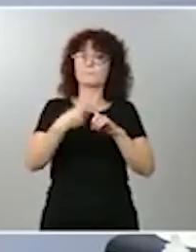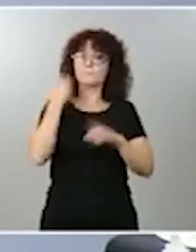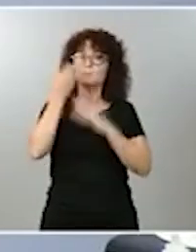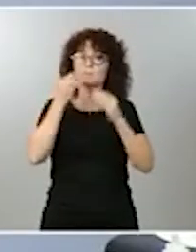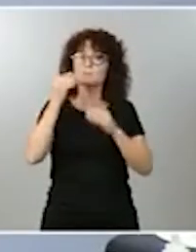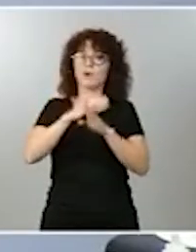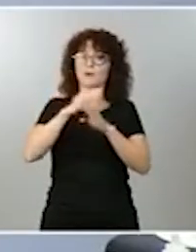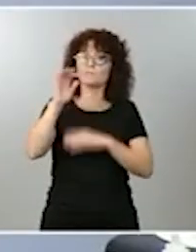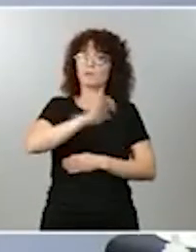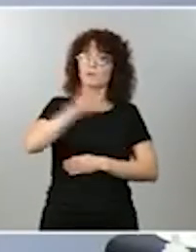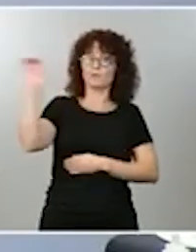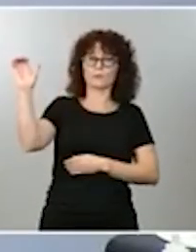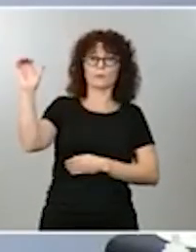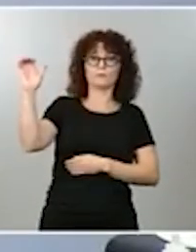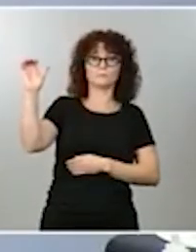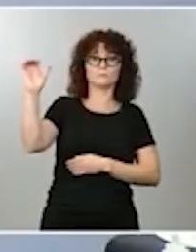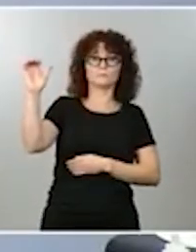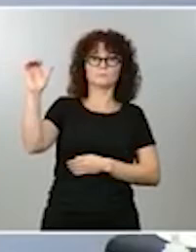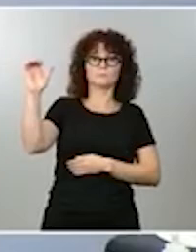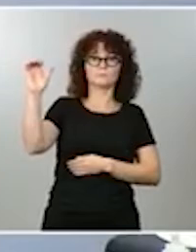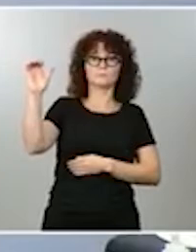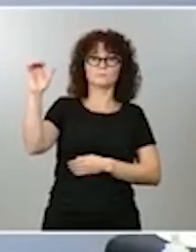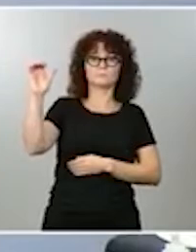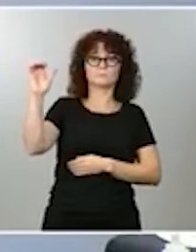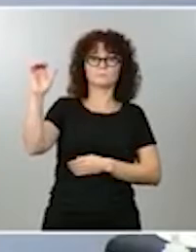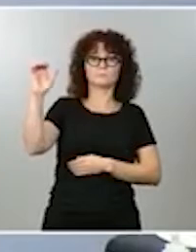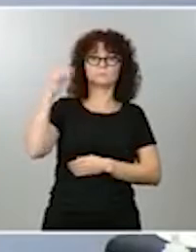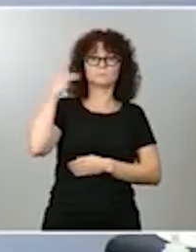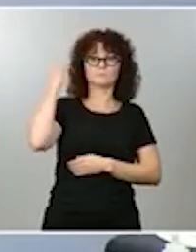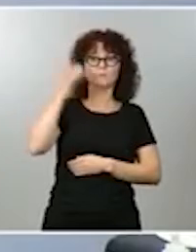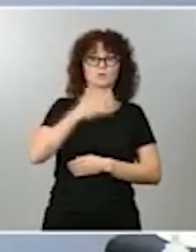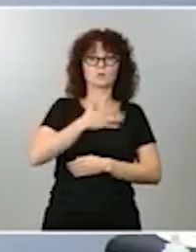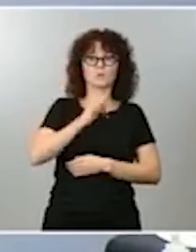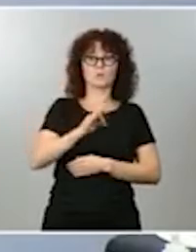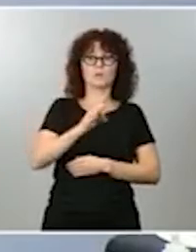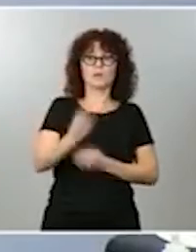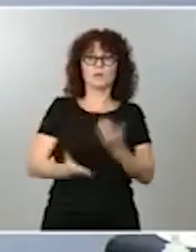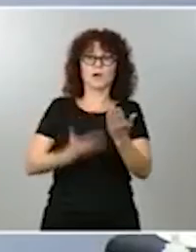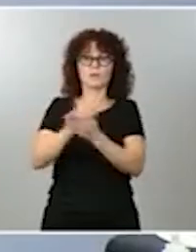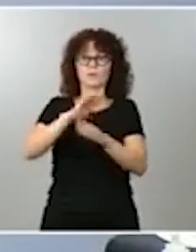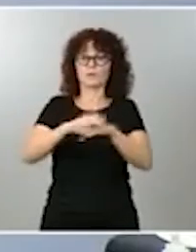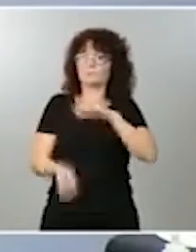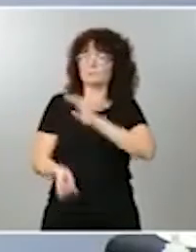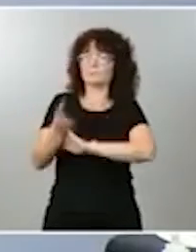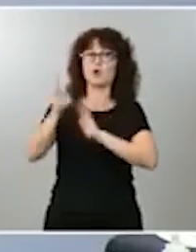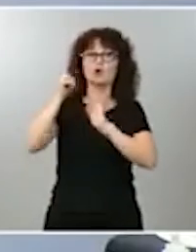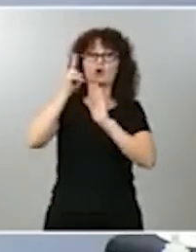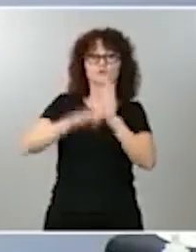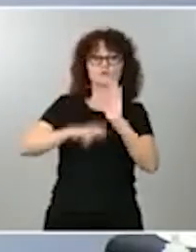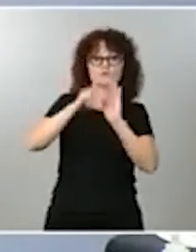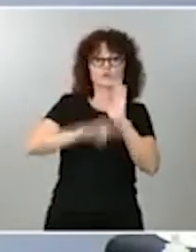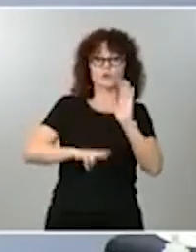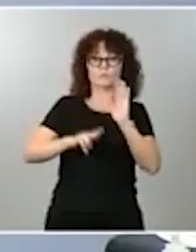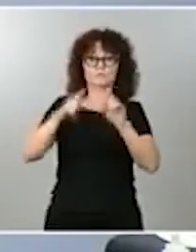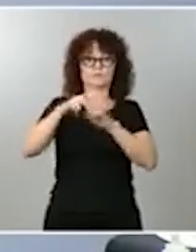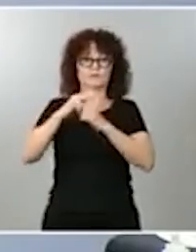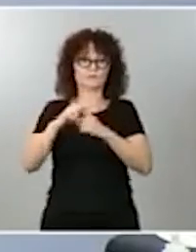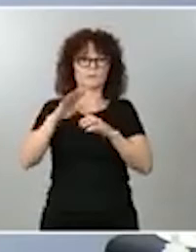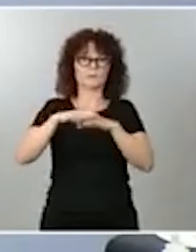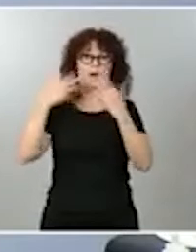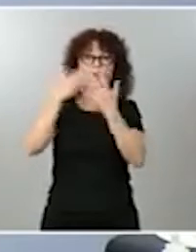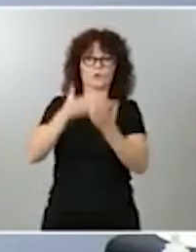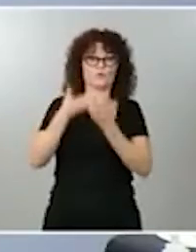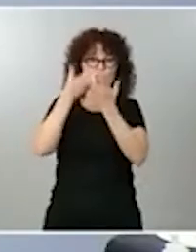podremos ayudar a construir mejores normas, mejores herramientas para luchar con nuestros socios y con nuestras